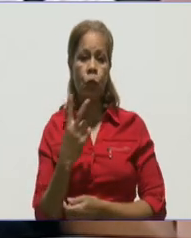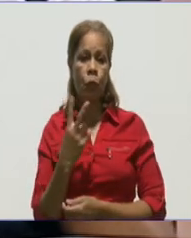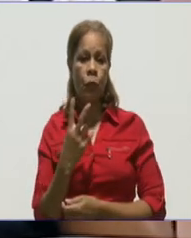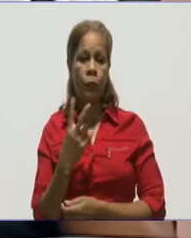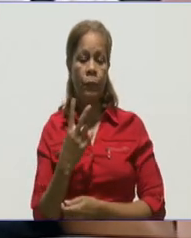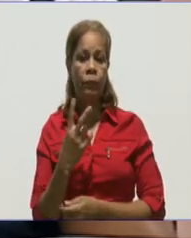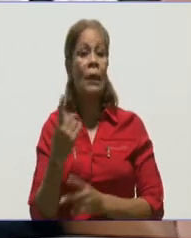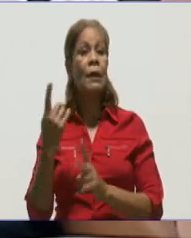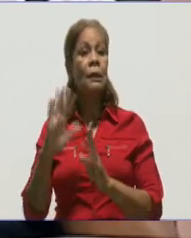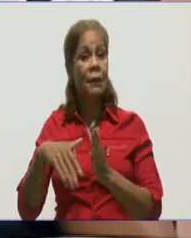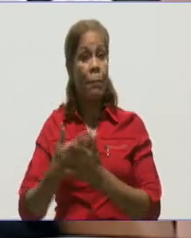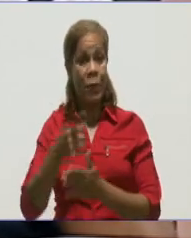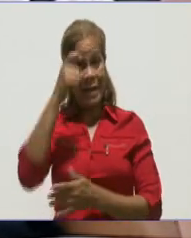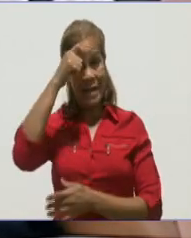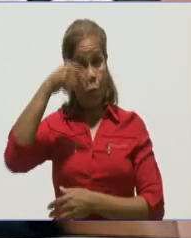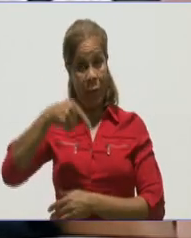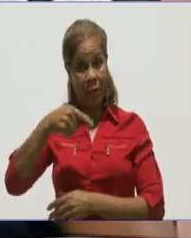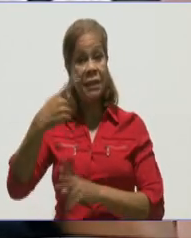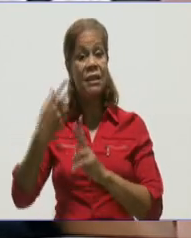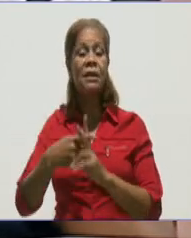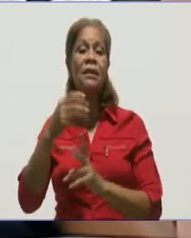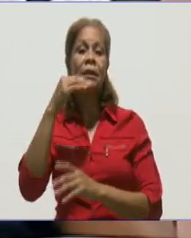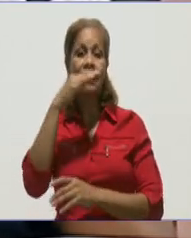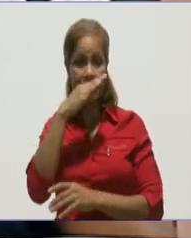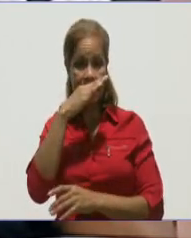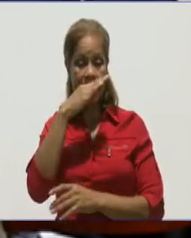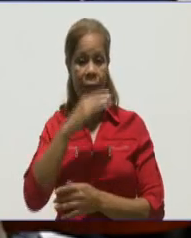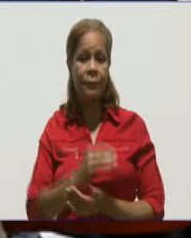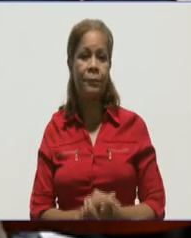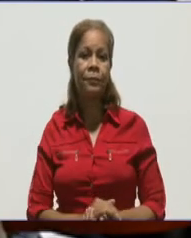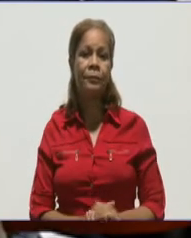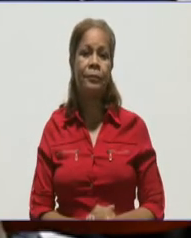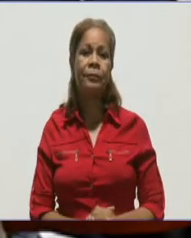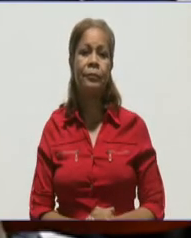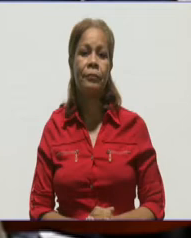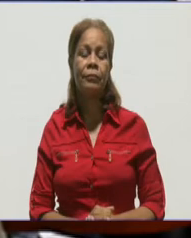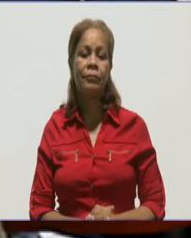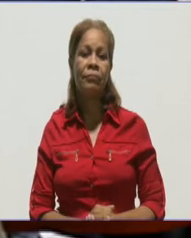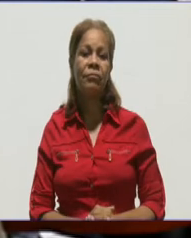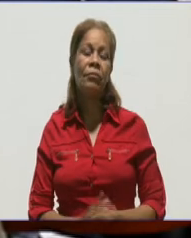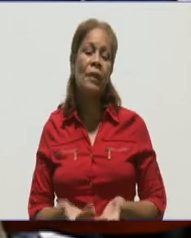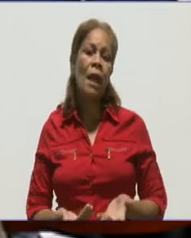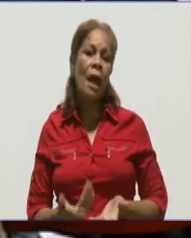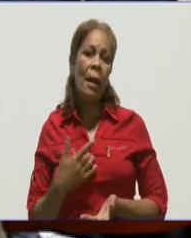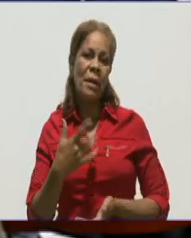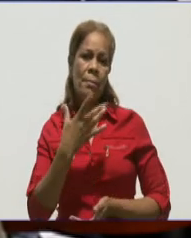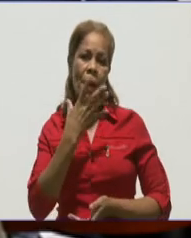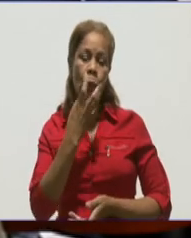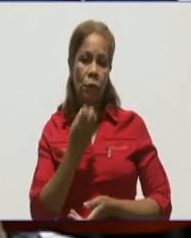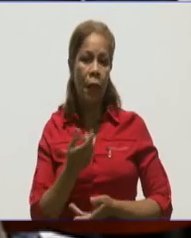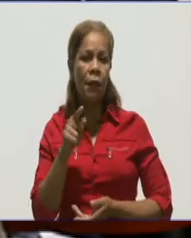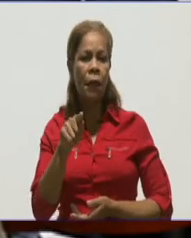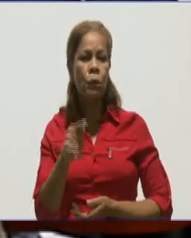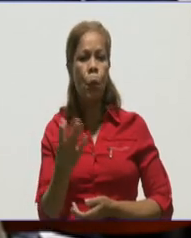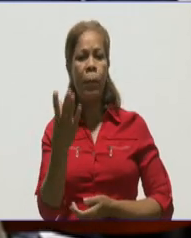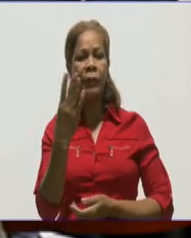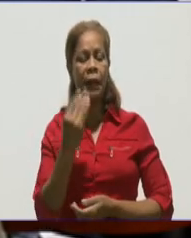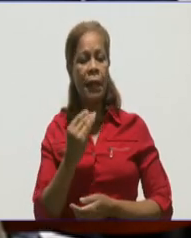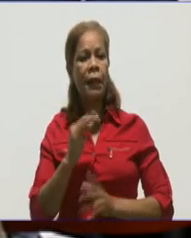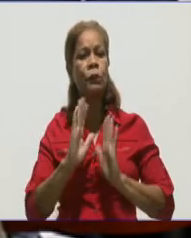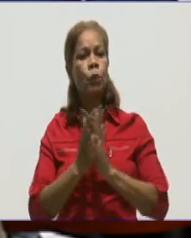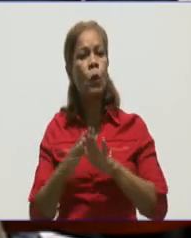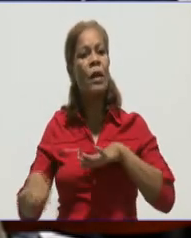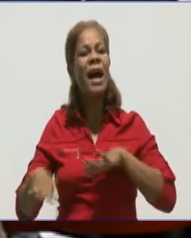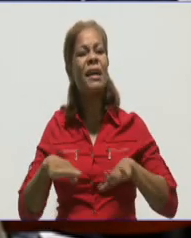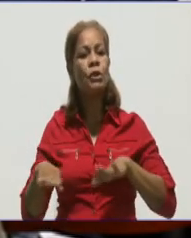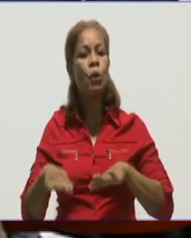sigue Jiguaní y Guisa, en ese orden. Neryo, me gustaría precisar específicamente sobre las acciones en los